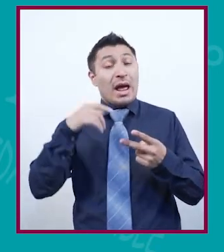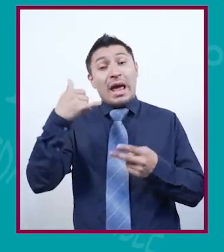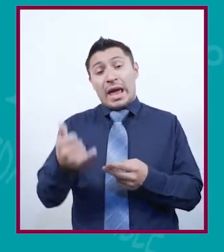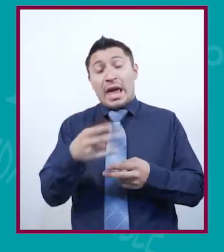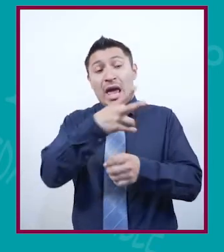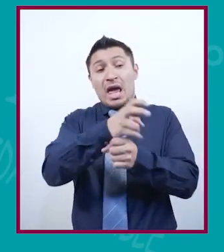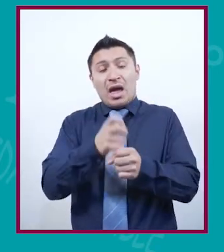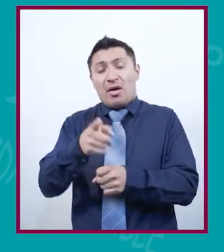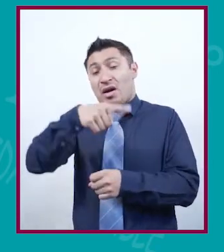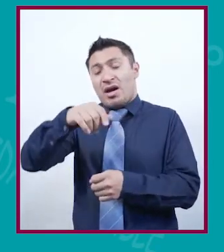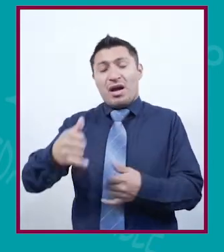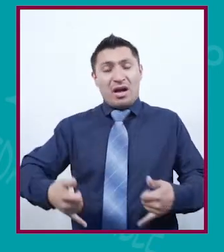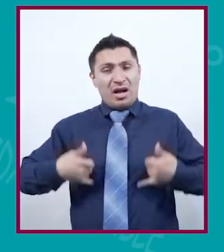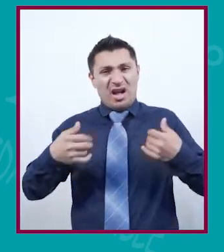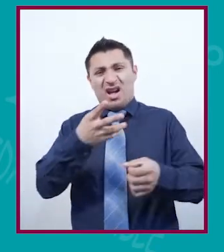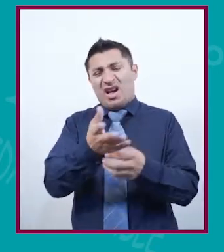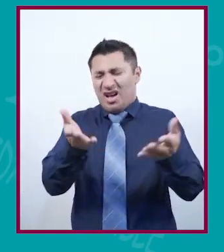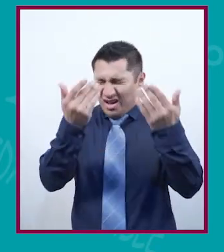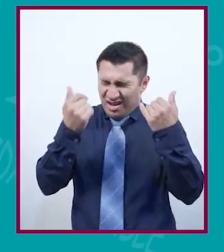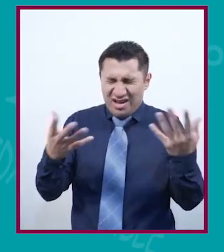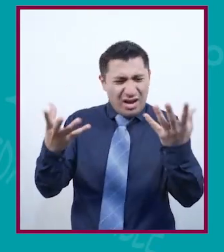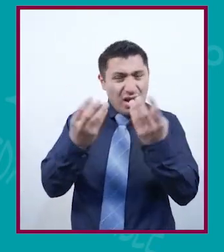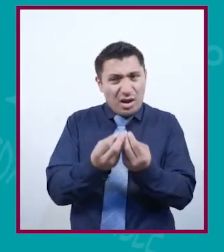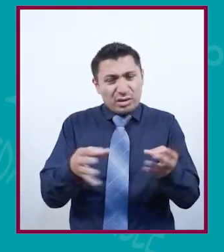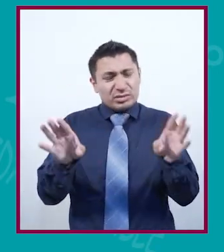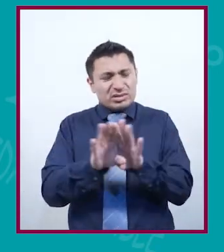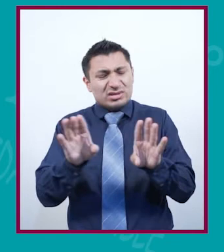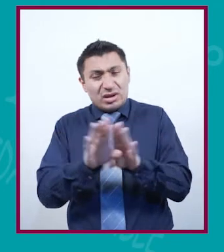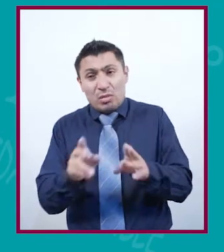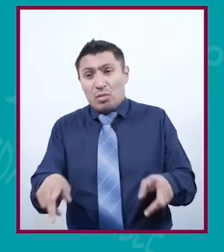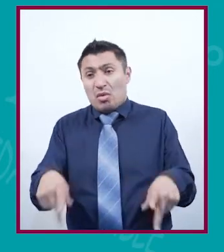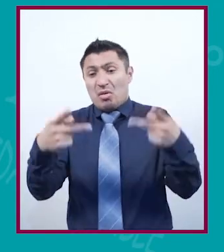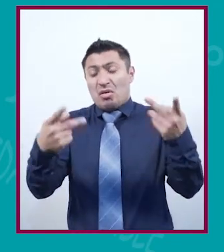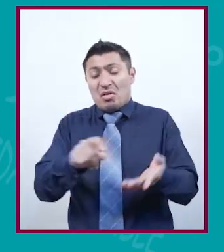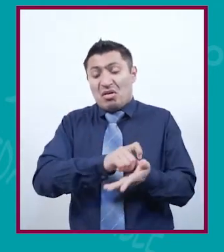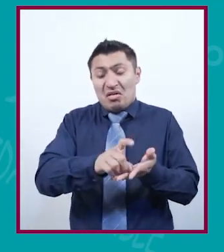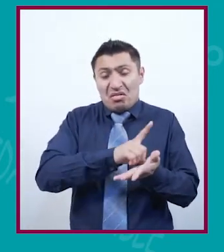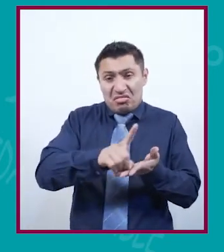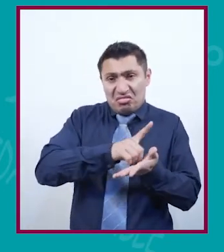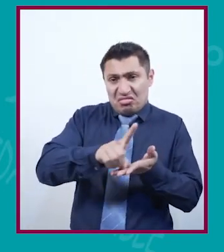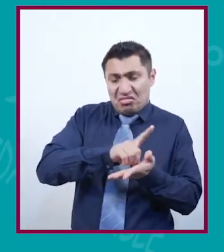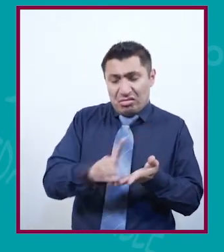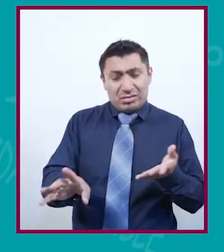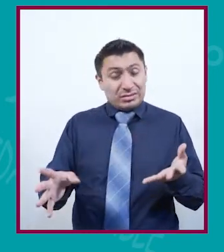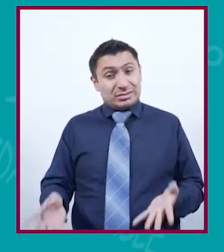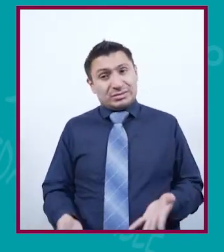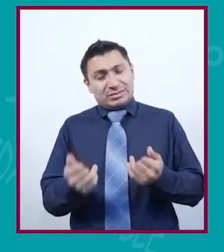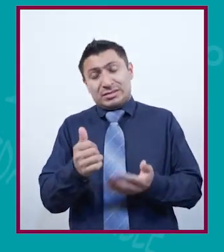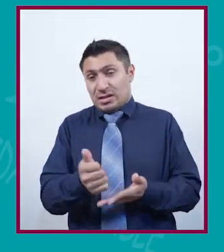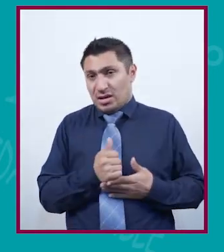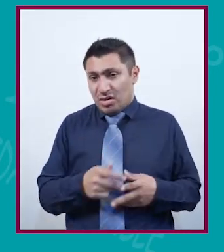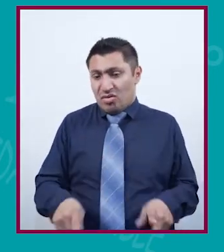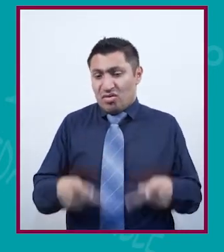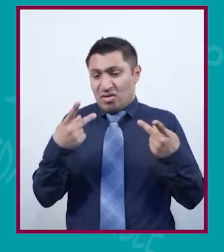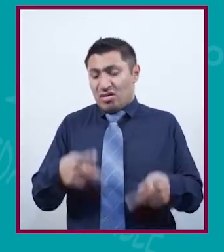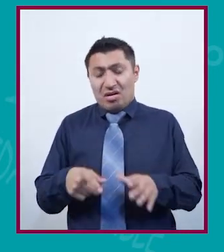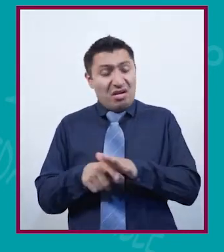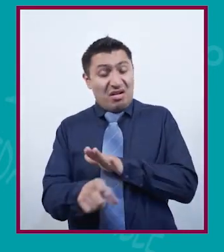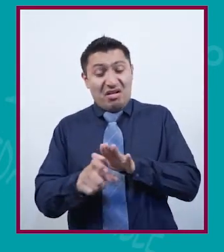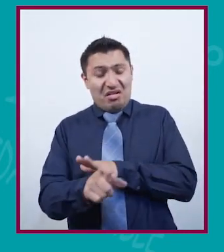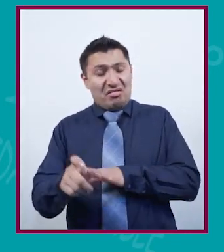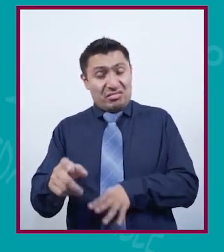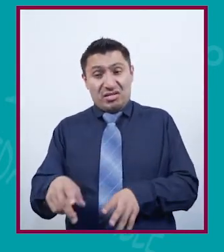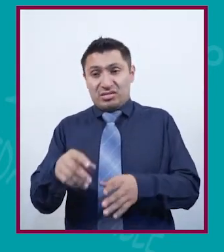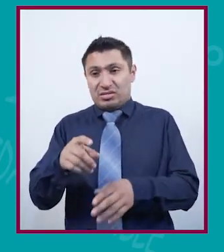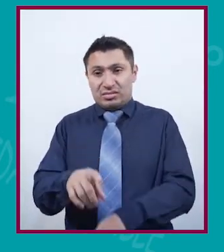invitando a algunos jóvenes a actuar como intermediarios y como